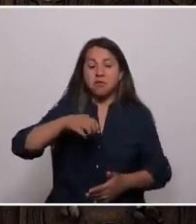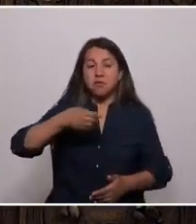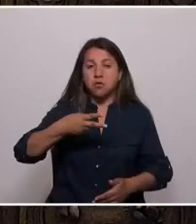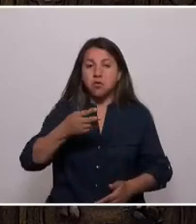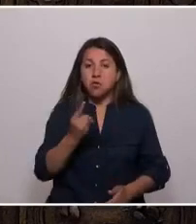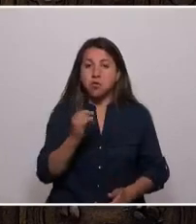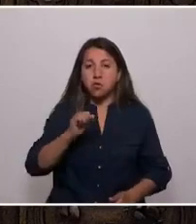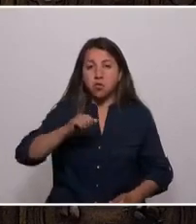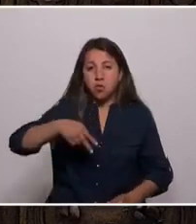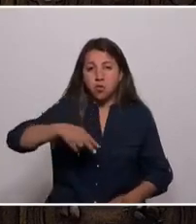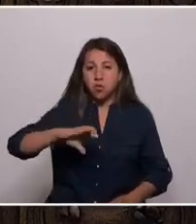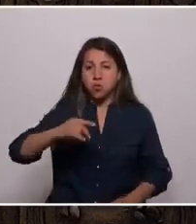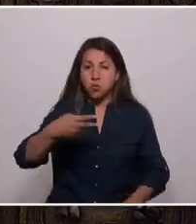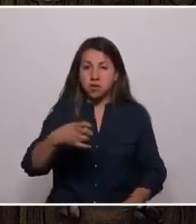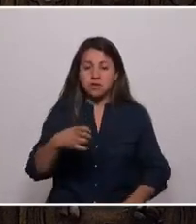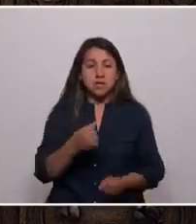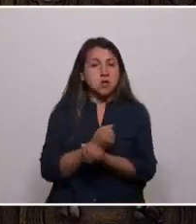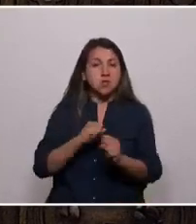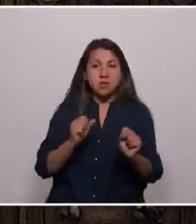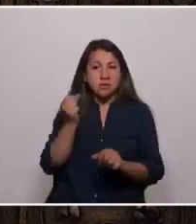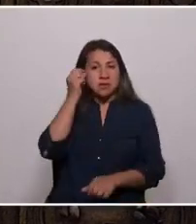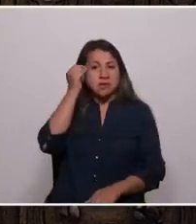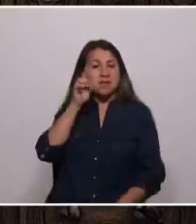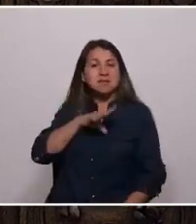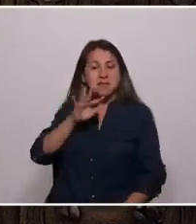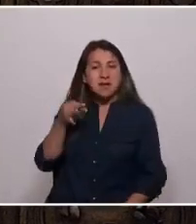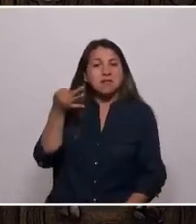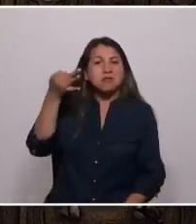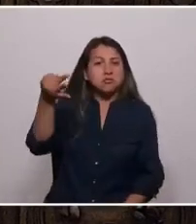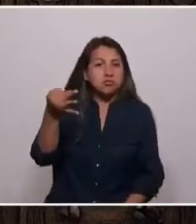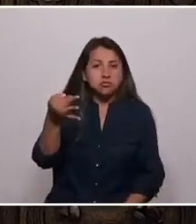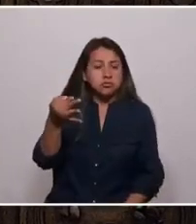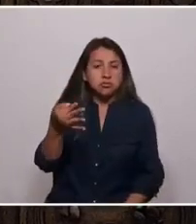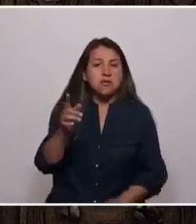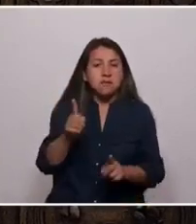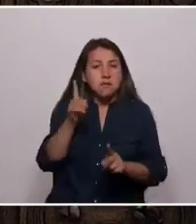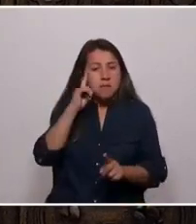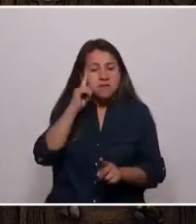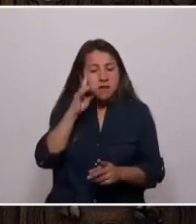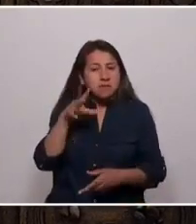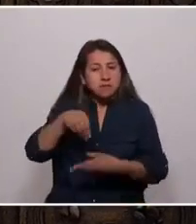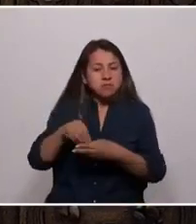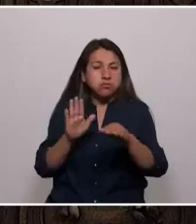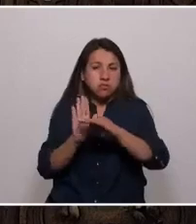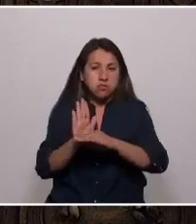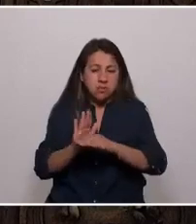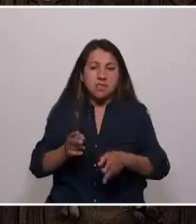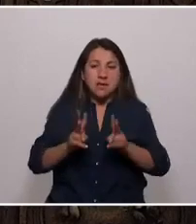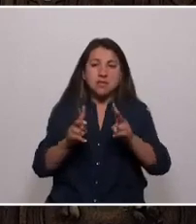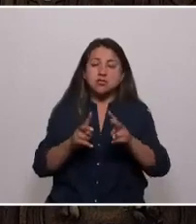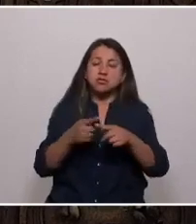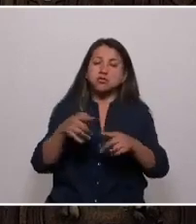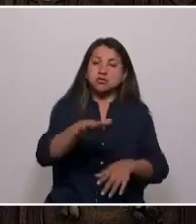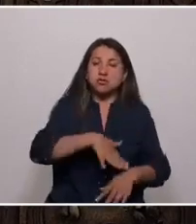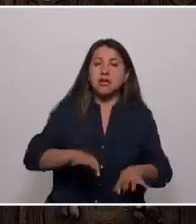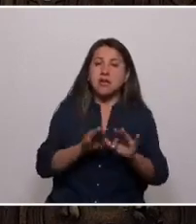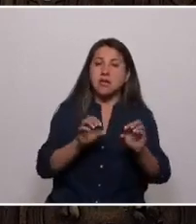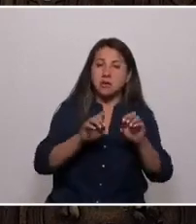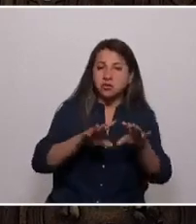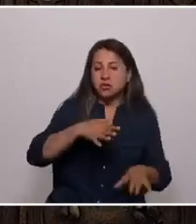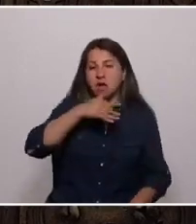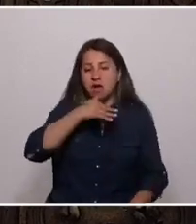No es posible entender el Chile del futuro sin consagrar derechos sociales, educación, agua, salud,